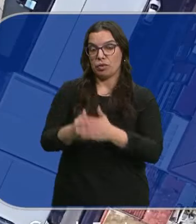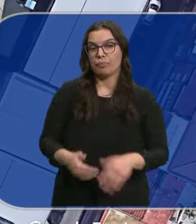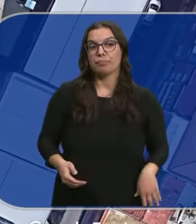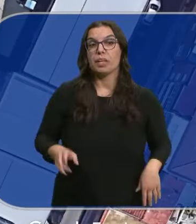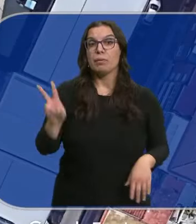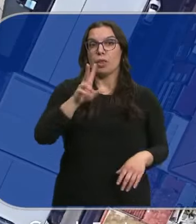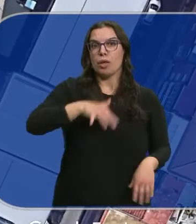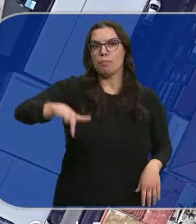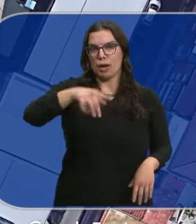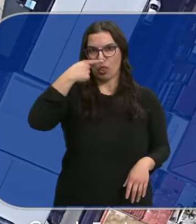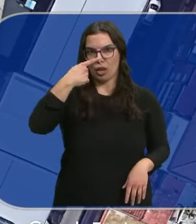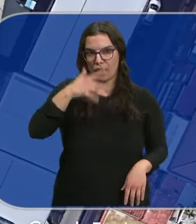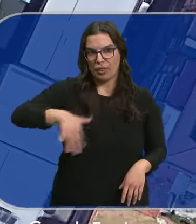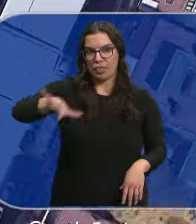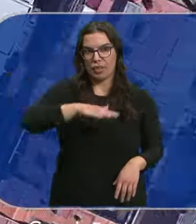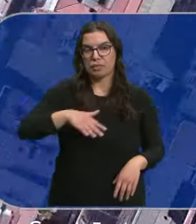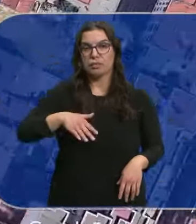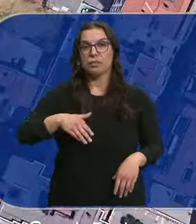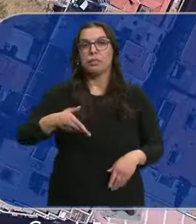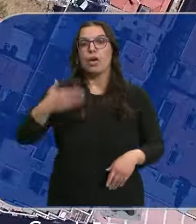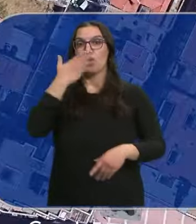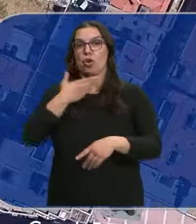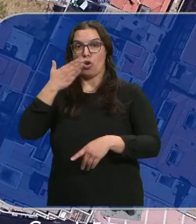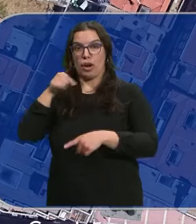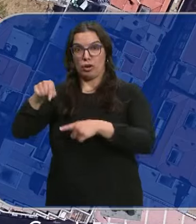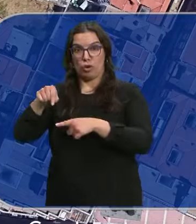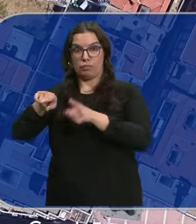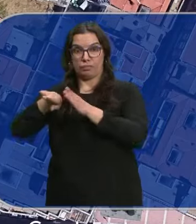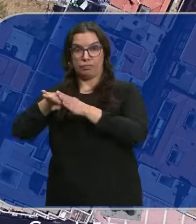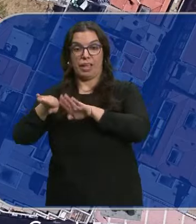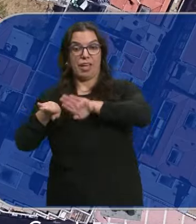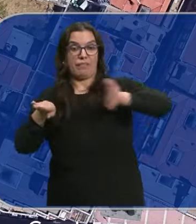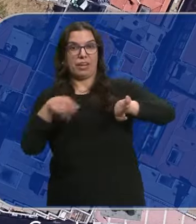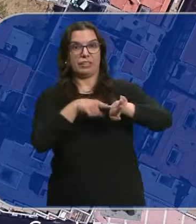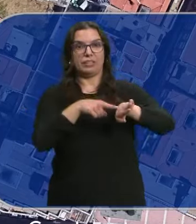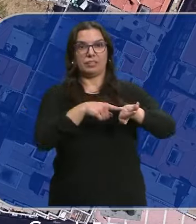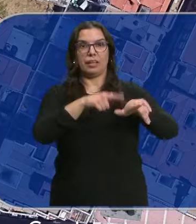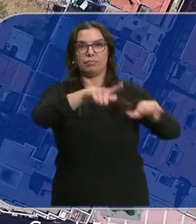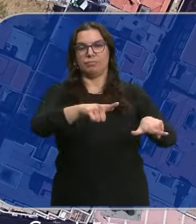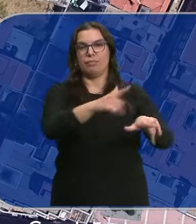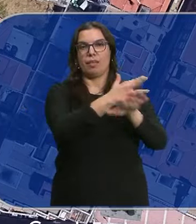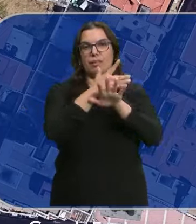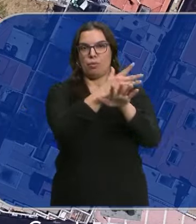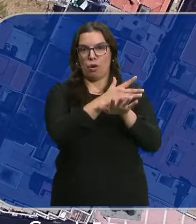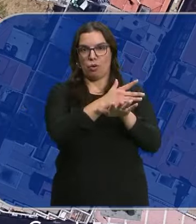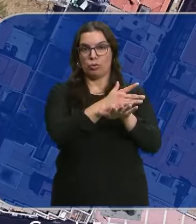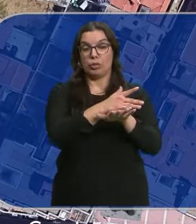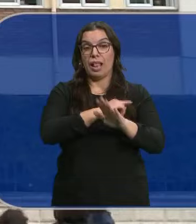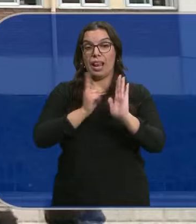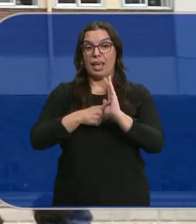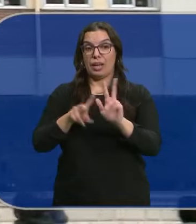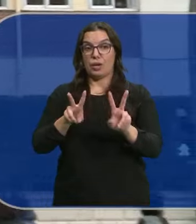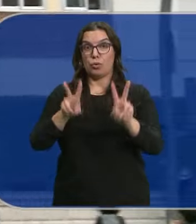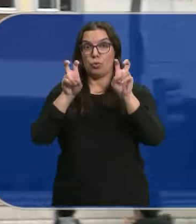Valladolid Barrio de las delicias En una acera El colegio Nuestra Señora del Carmen Enfrente Un salón de juego Con la nueva ley Este mantendrá su